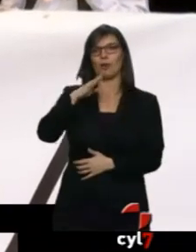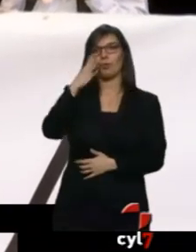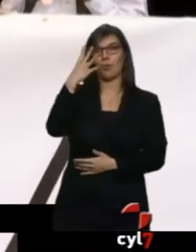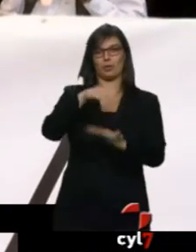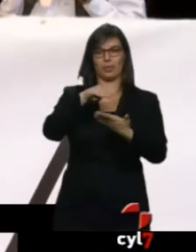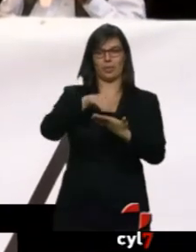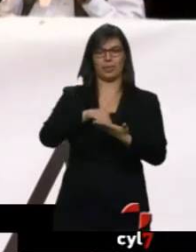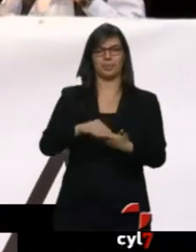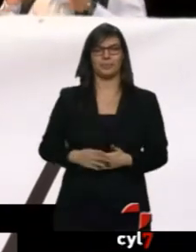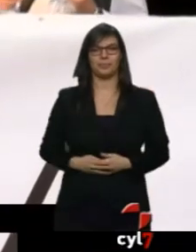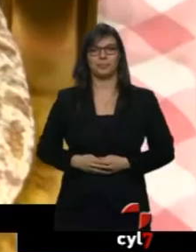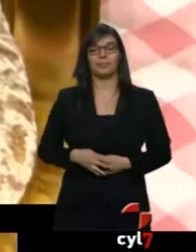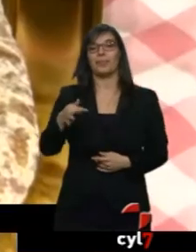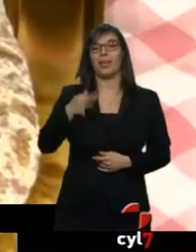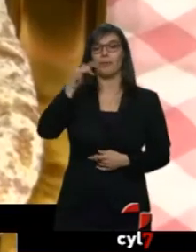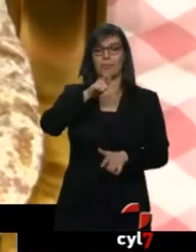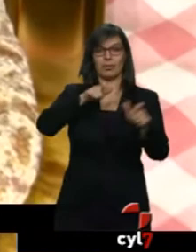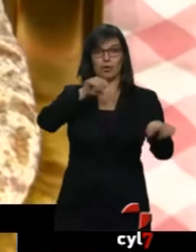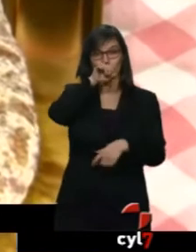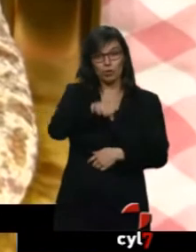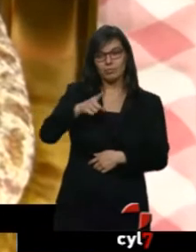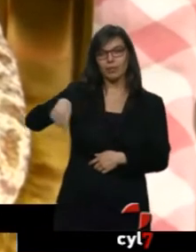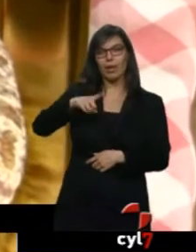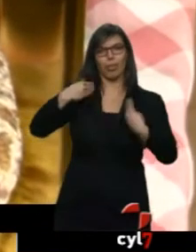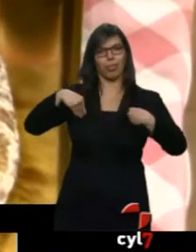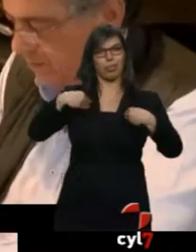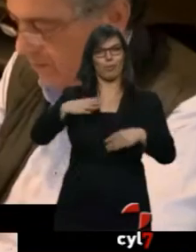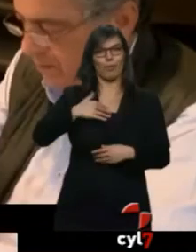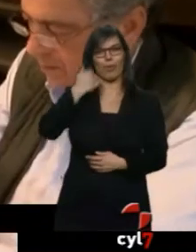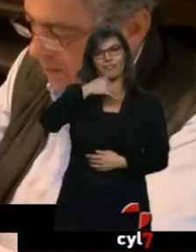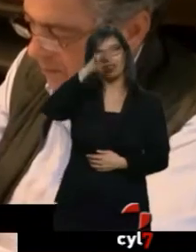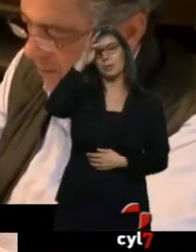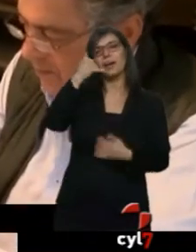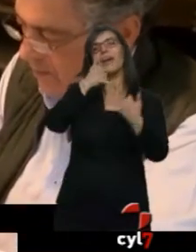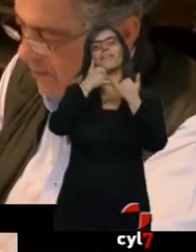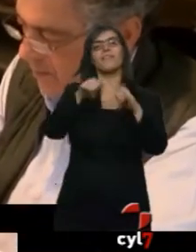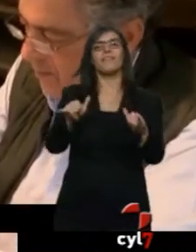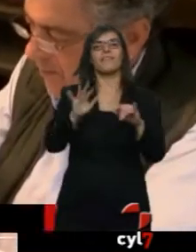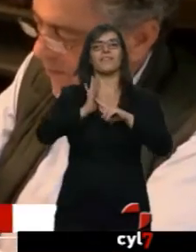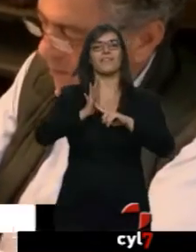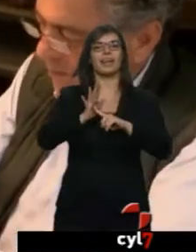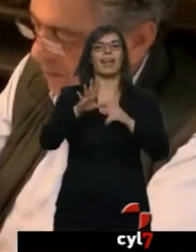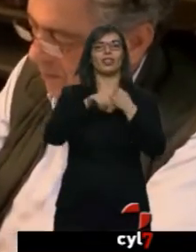Además, los amantes de las chacinas también han podido disfrutar durante el fin de semana de la Feria del Chorizo Artesanal.